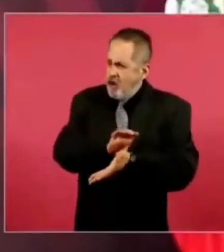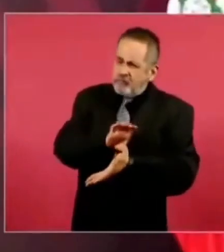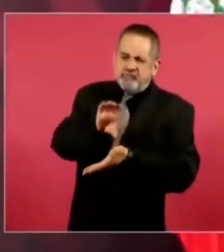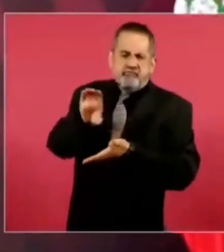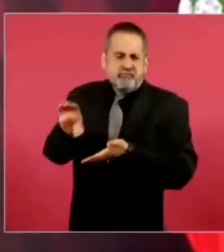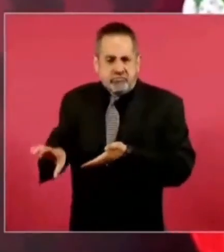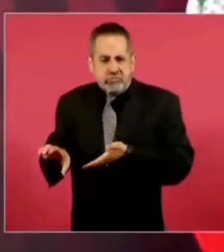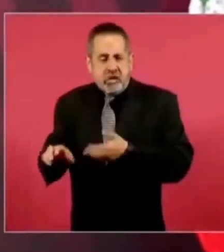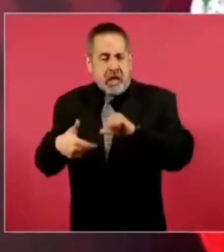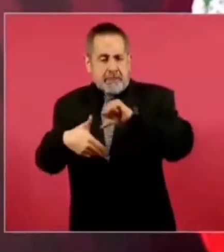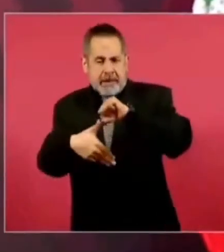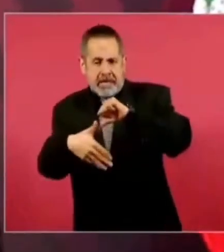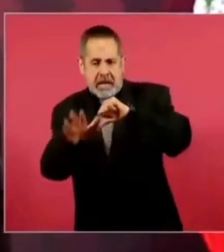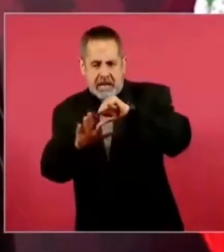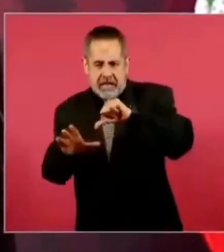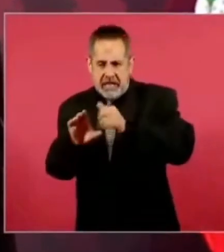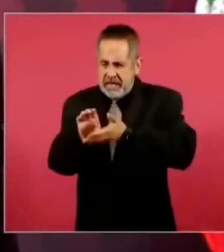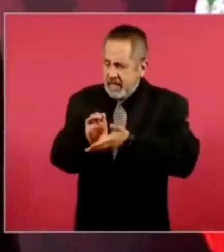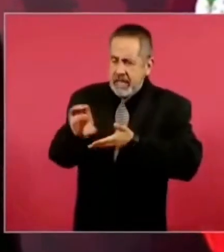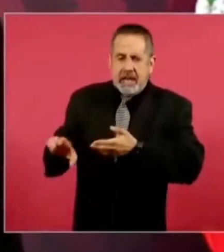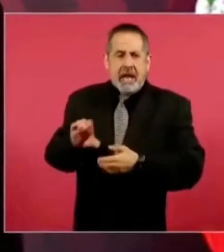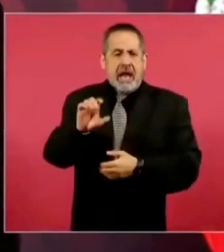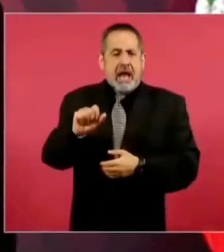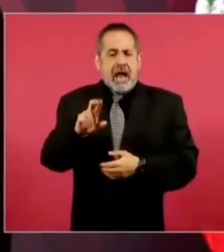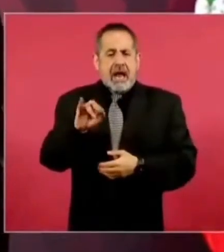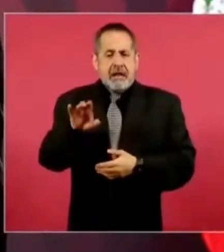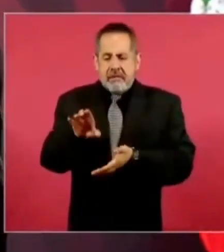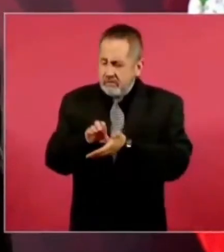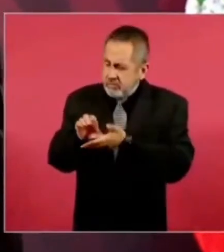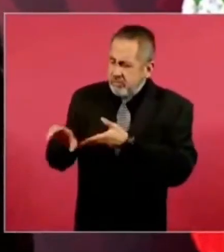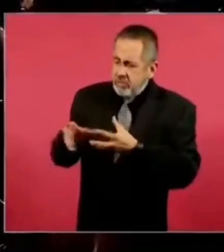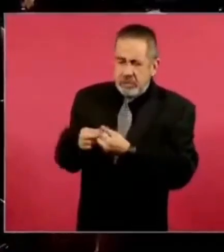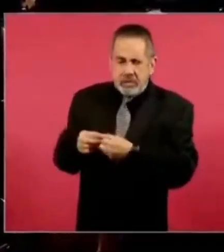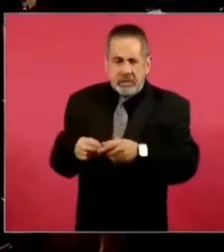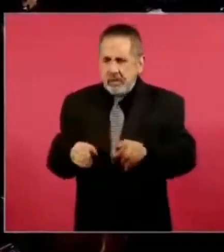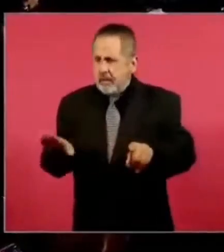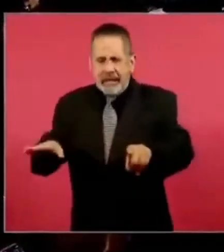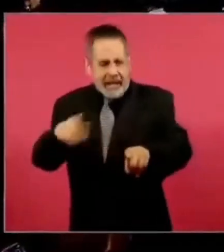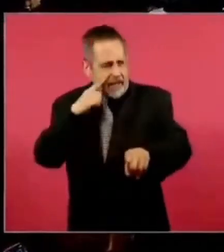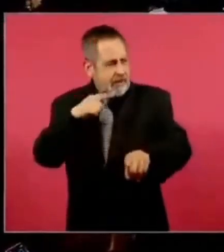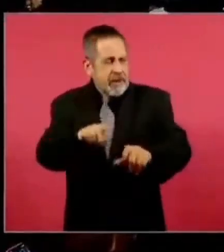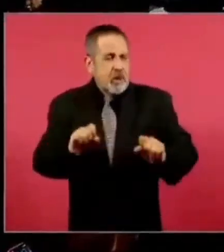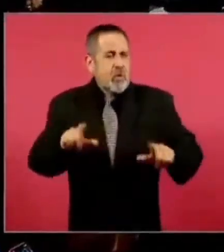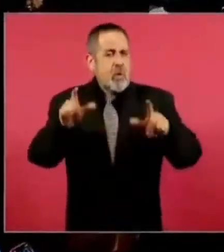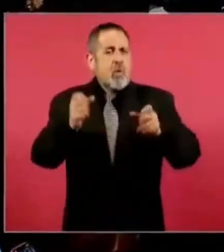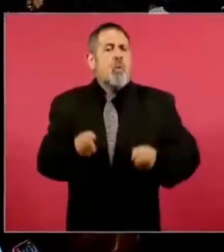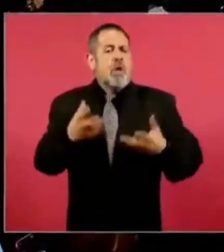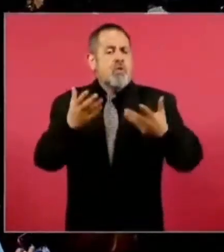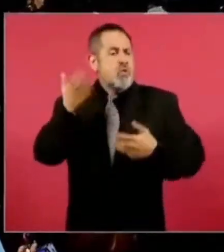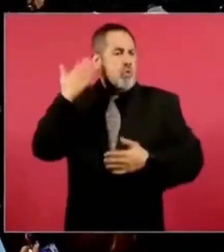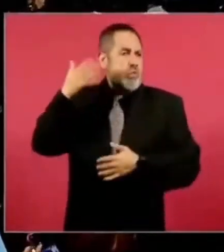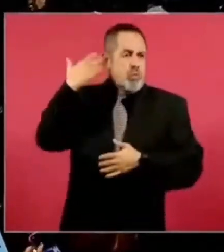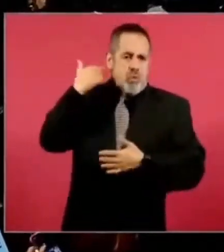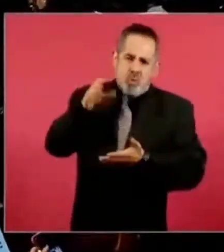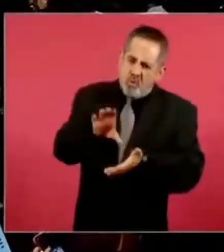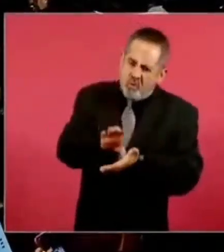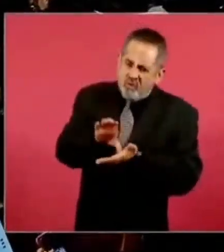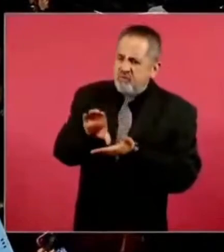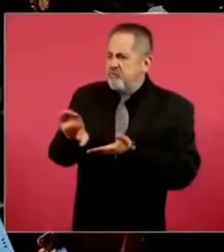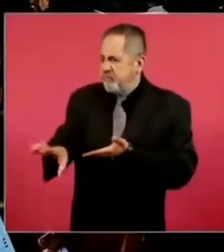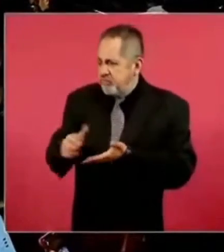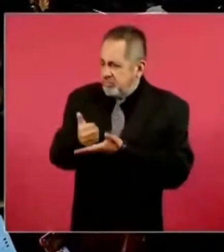en América Latina, en el Caribe, a ver si tenemos el dato de cuánto se invirtió